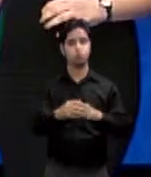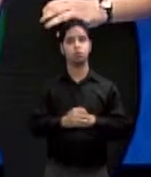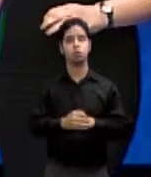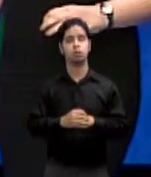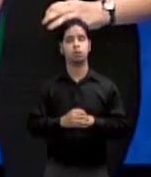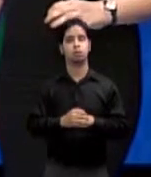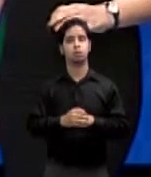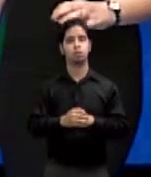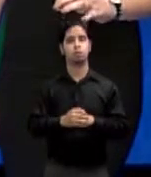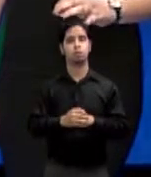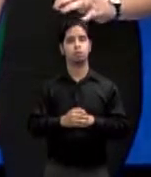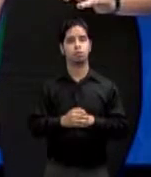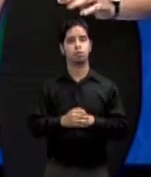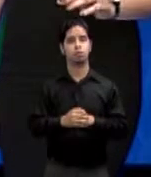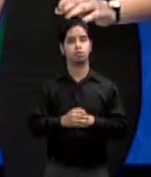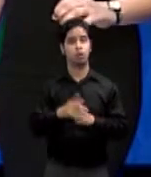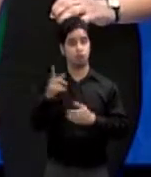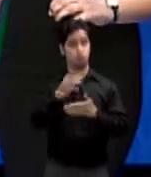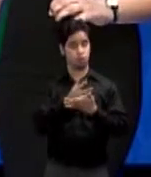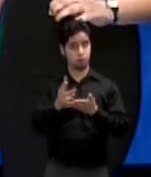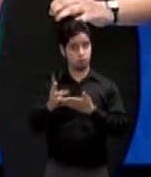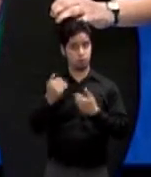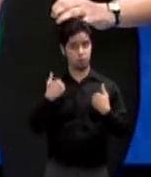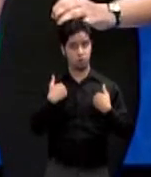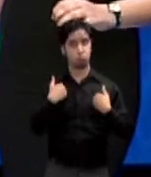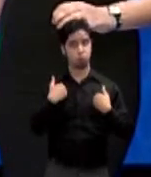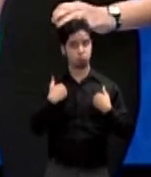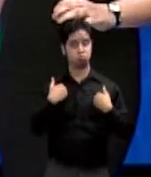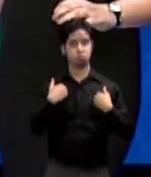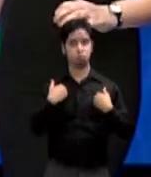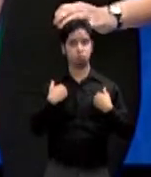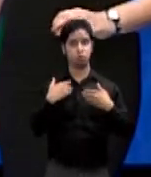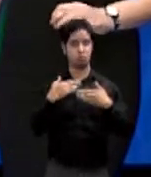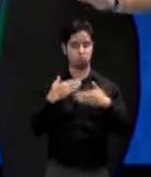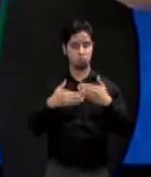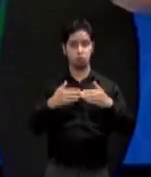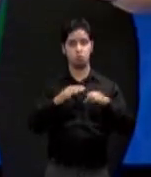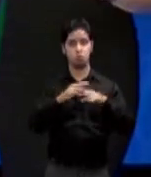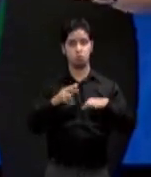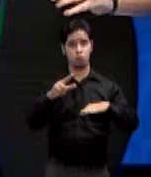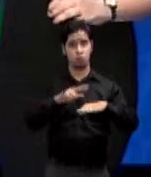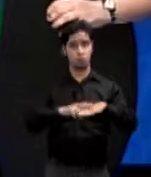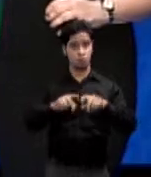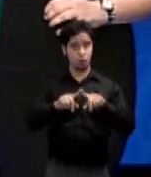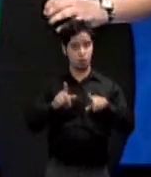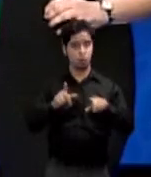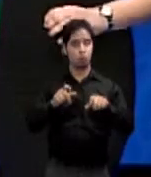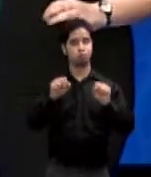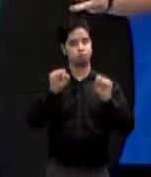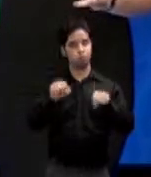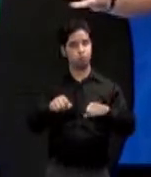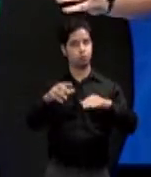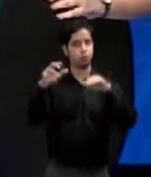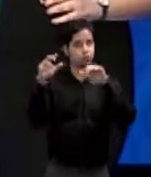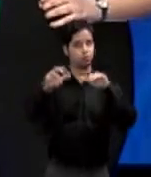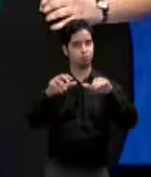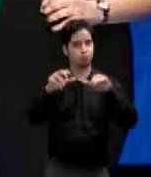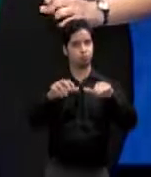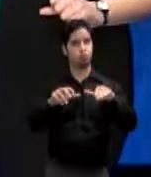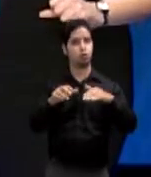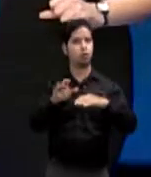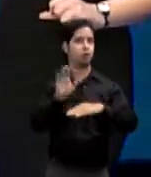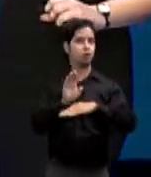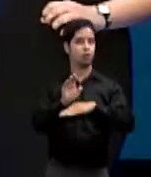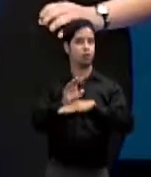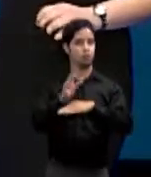vamos a tener condiciones del tiempo bastante estables, aunque no se descarta la probabilidad de que ocurran aguaceros en la tarde con la ayuda del